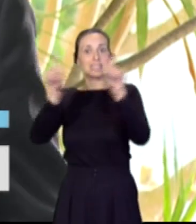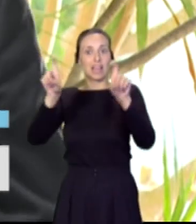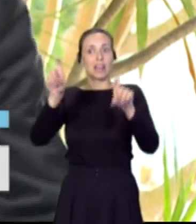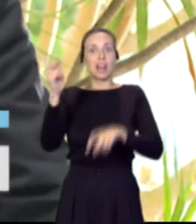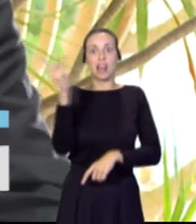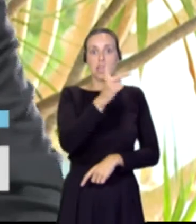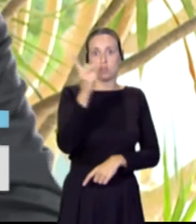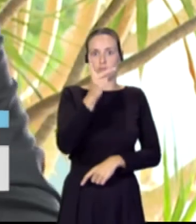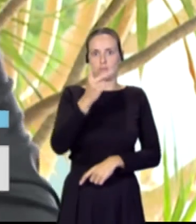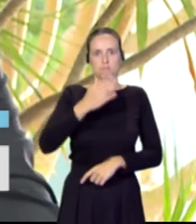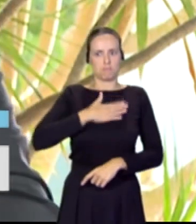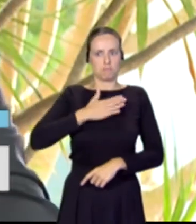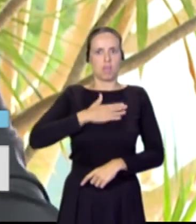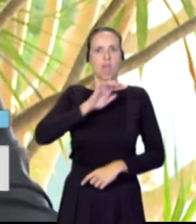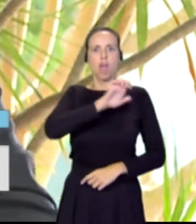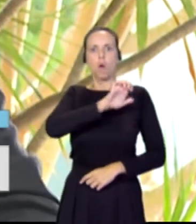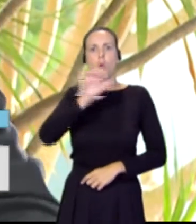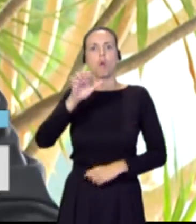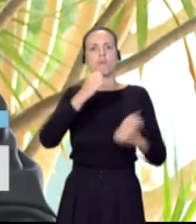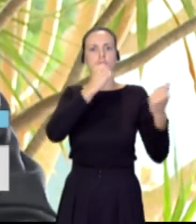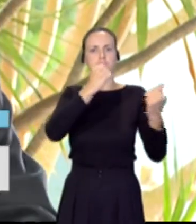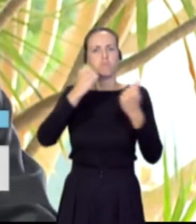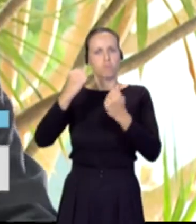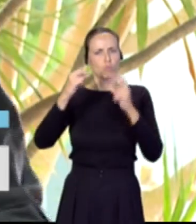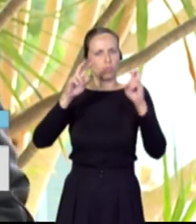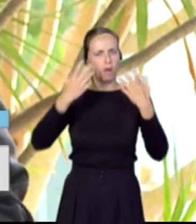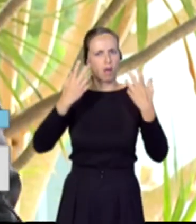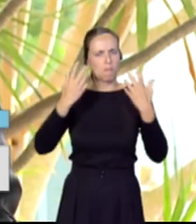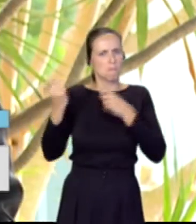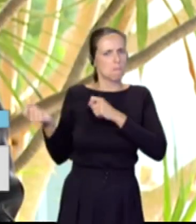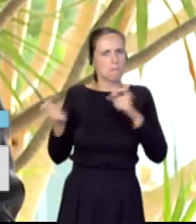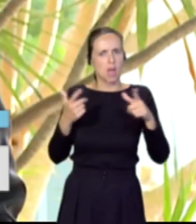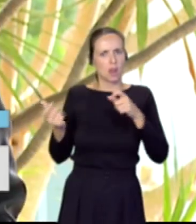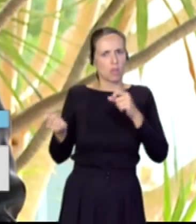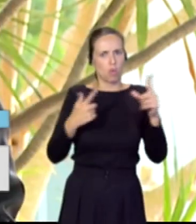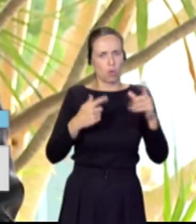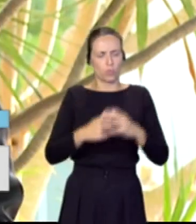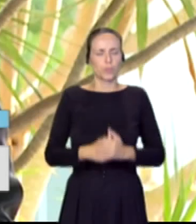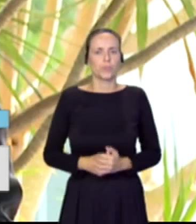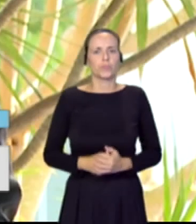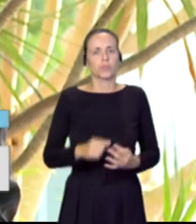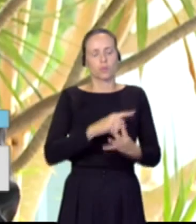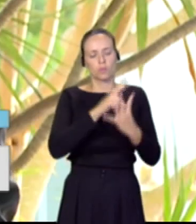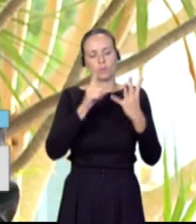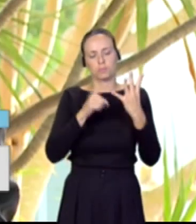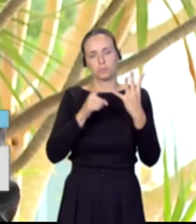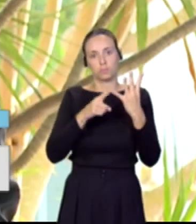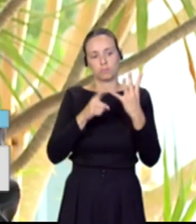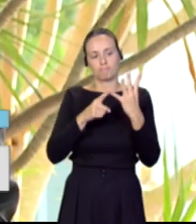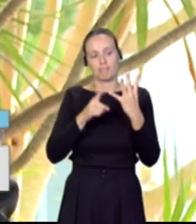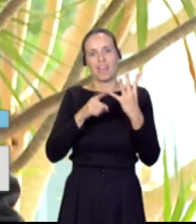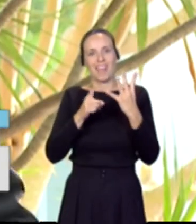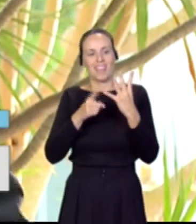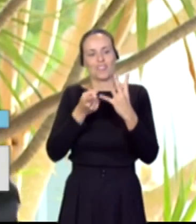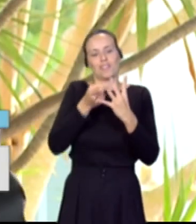especializadas en migración. Cuarto punto, que complementa todo lo anterior.